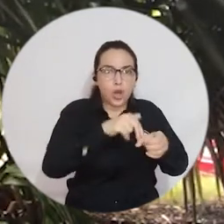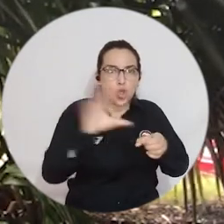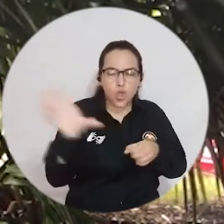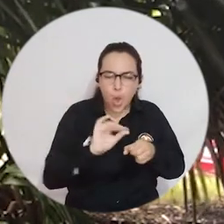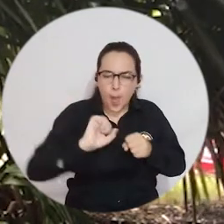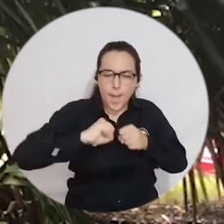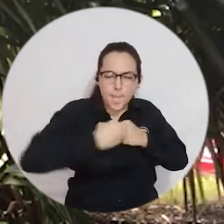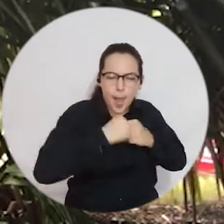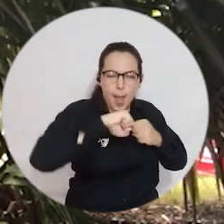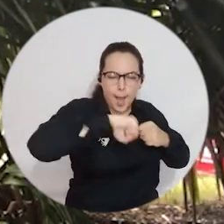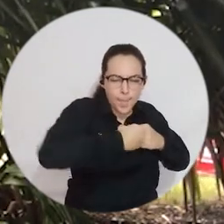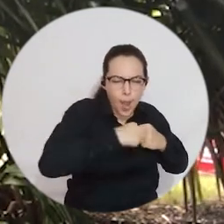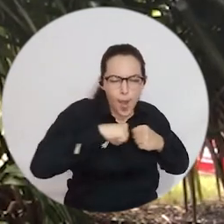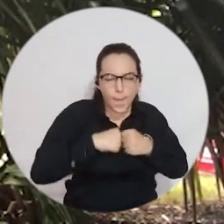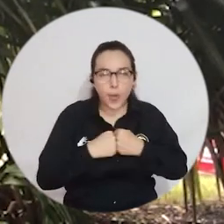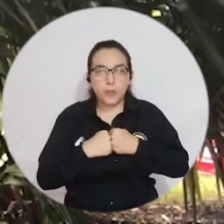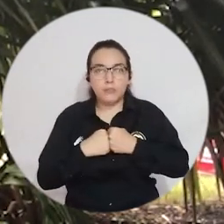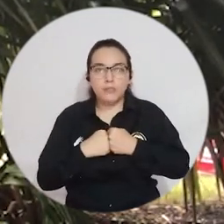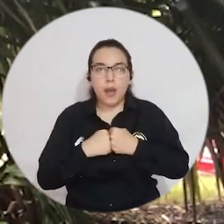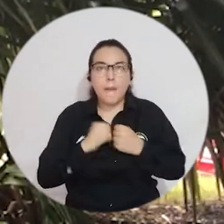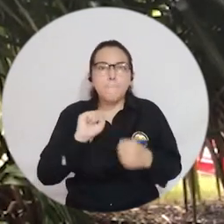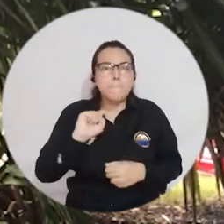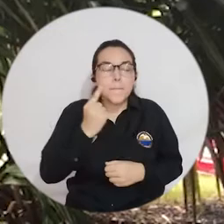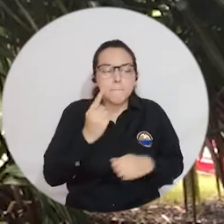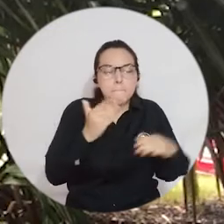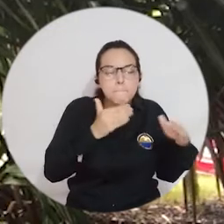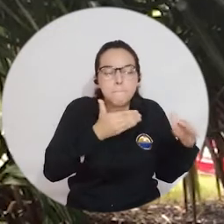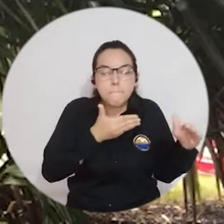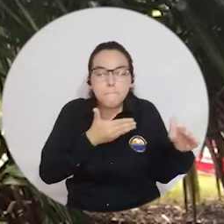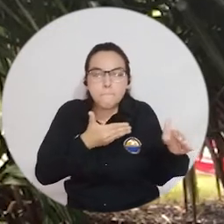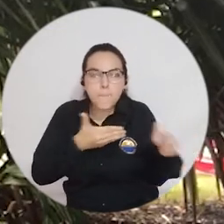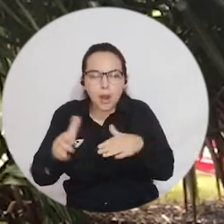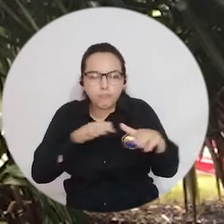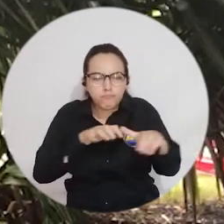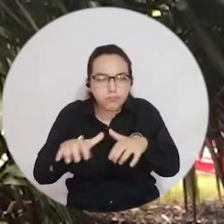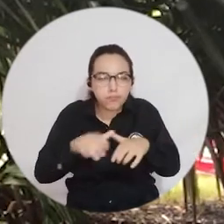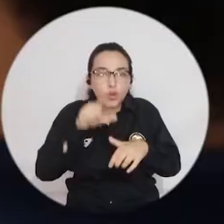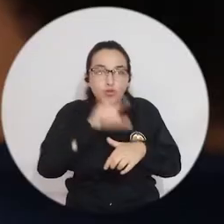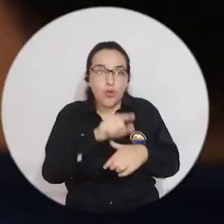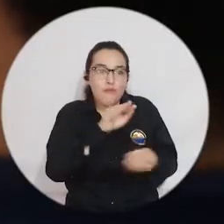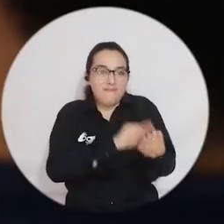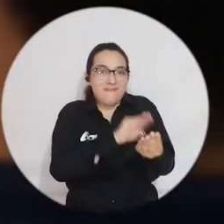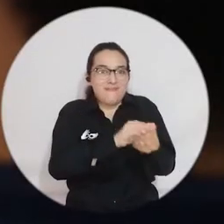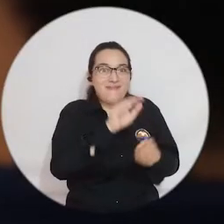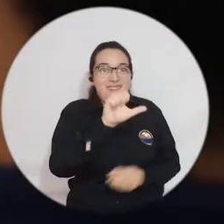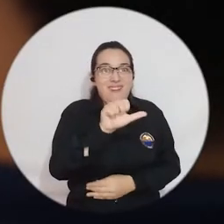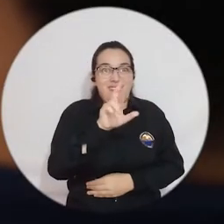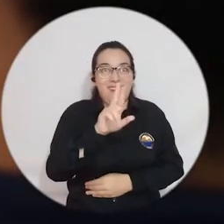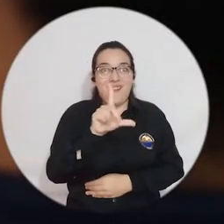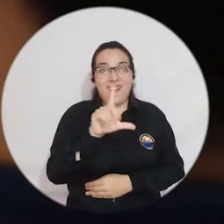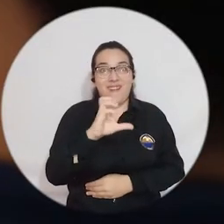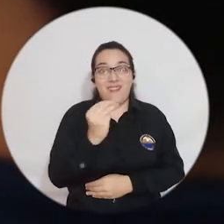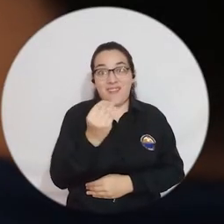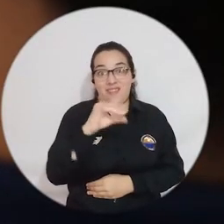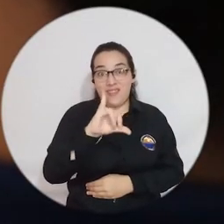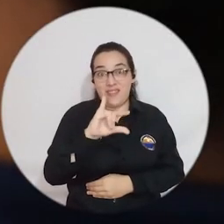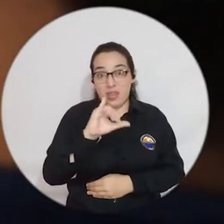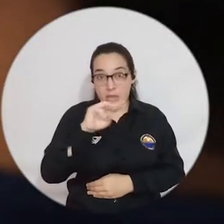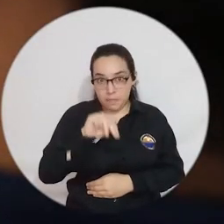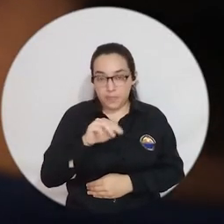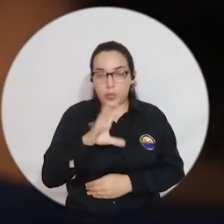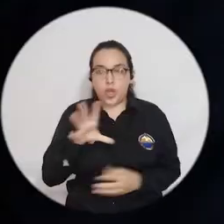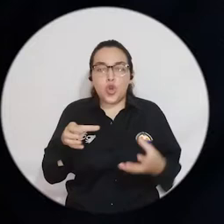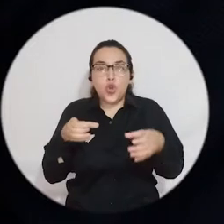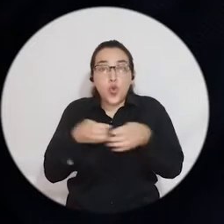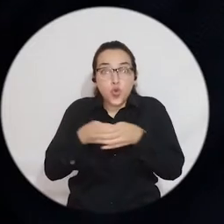indígenas han unido esfuerzos para crear el primer plan de acción para las ranas arlequines. La Universidad Magdalena y